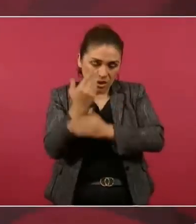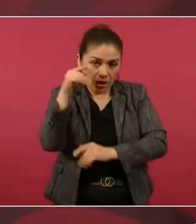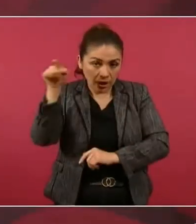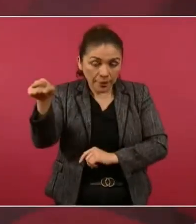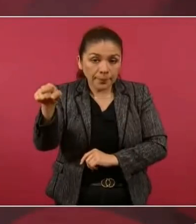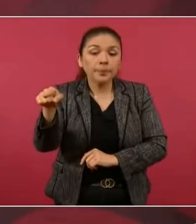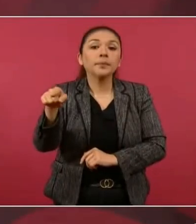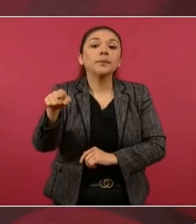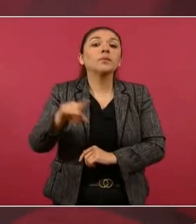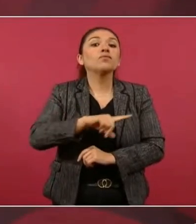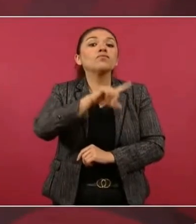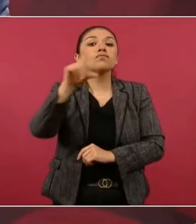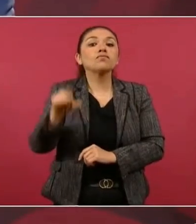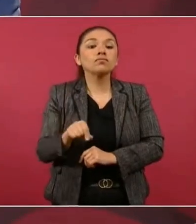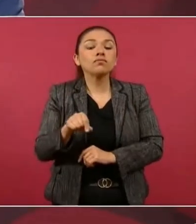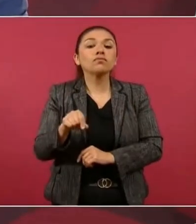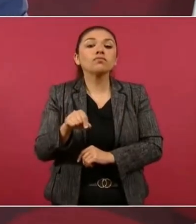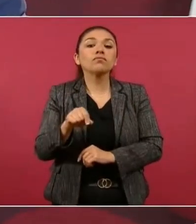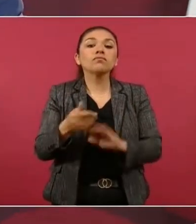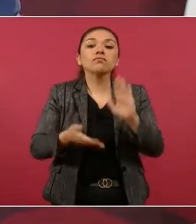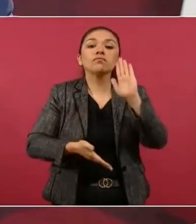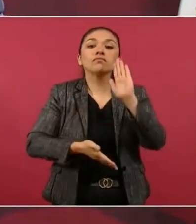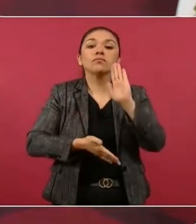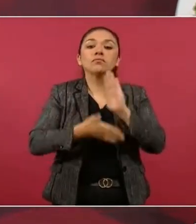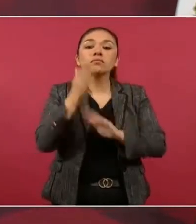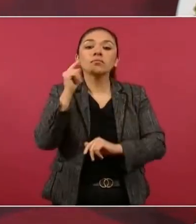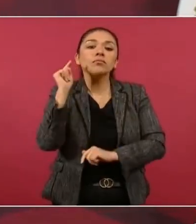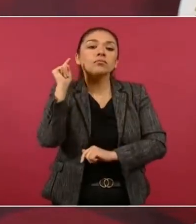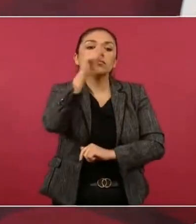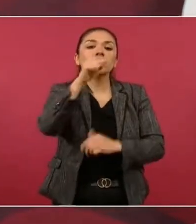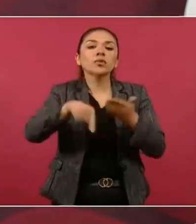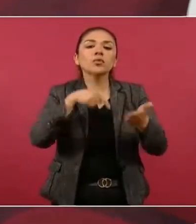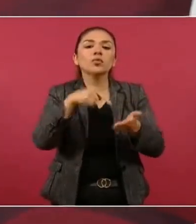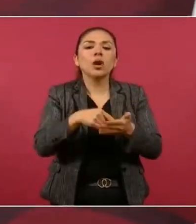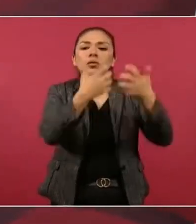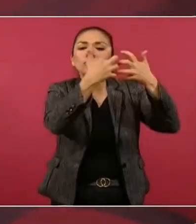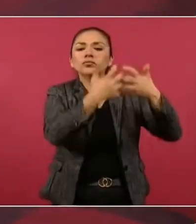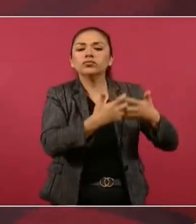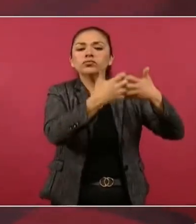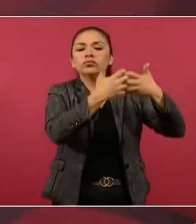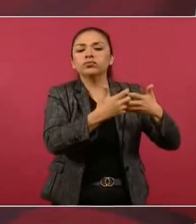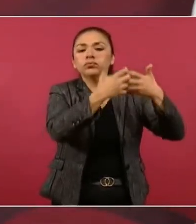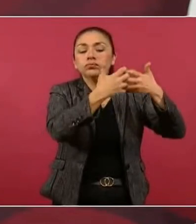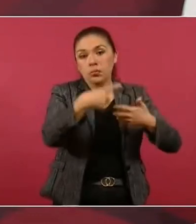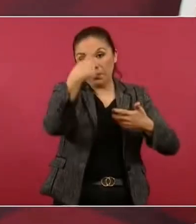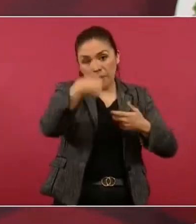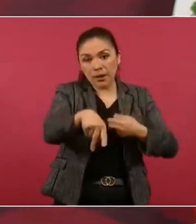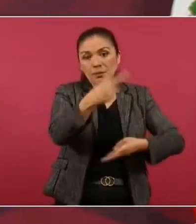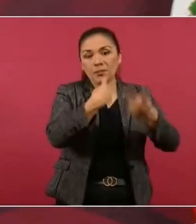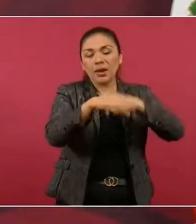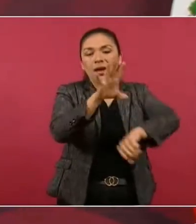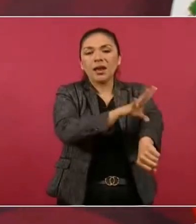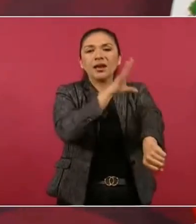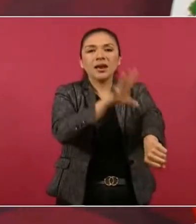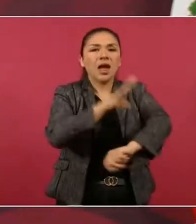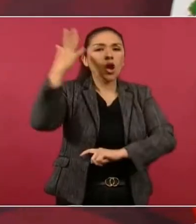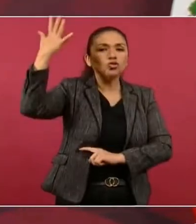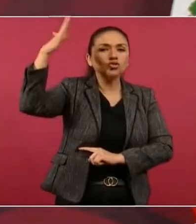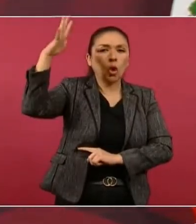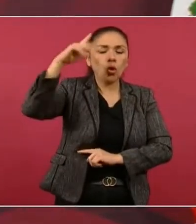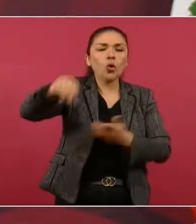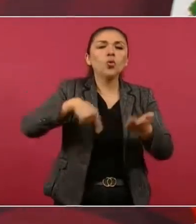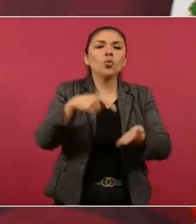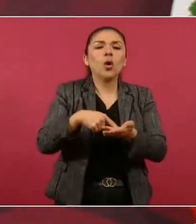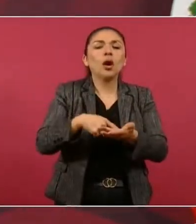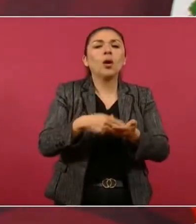Vamos a la planta de generación de energía solar en Puerto